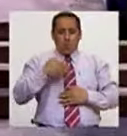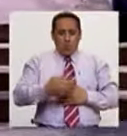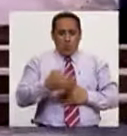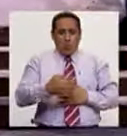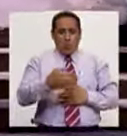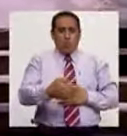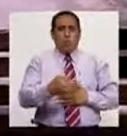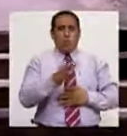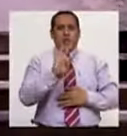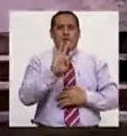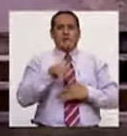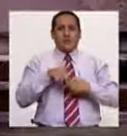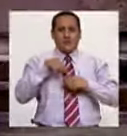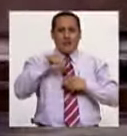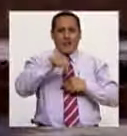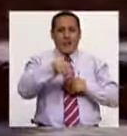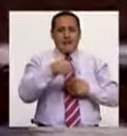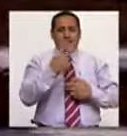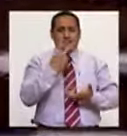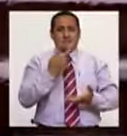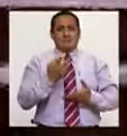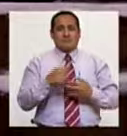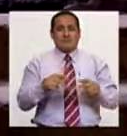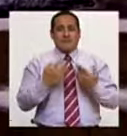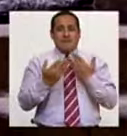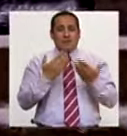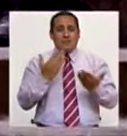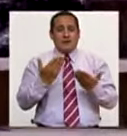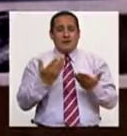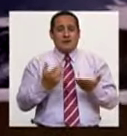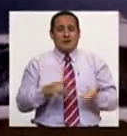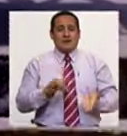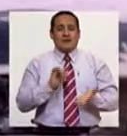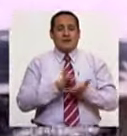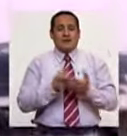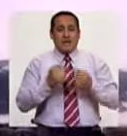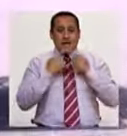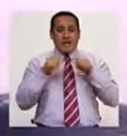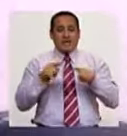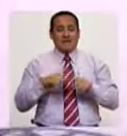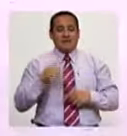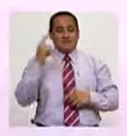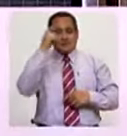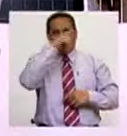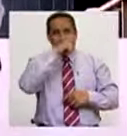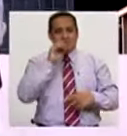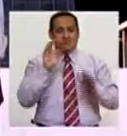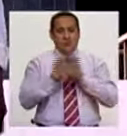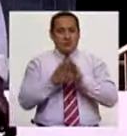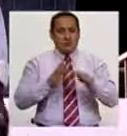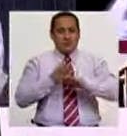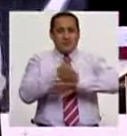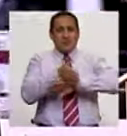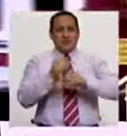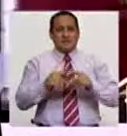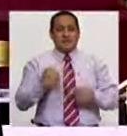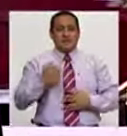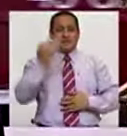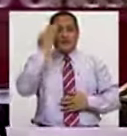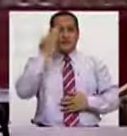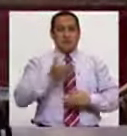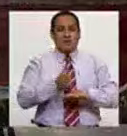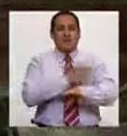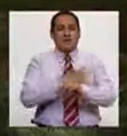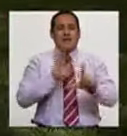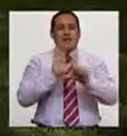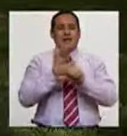la escalera que hemos visto. De manera que es totalmente inaccesible este puente, teniendo